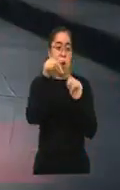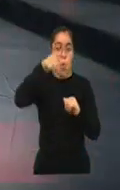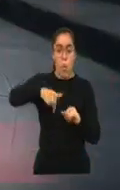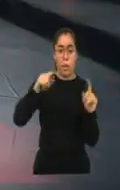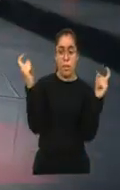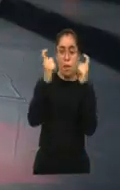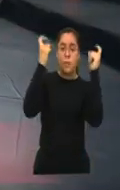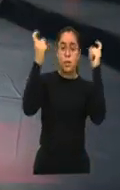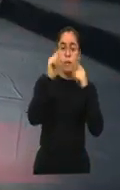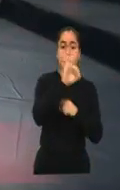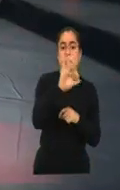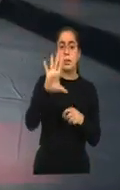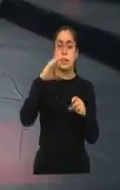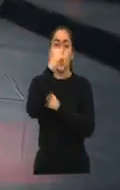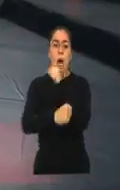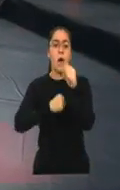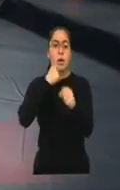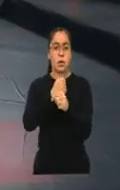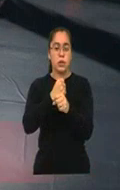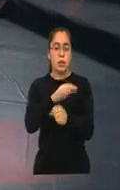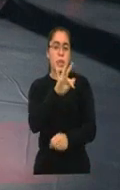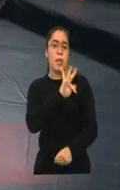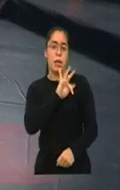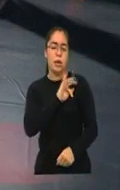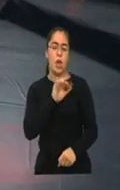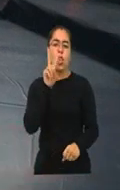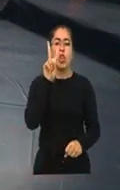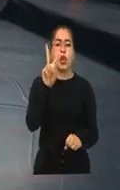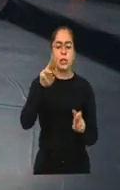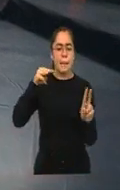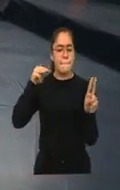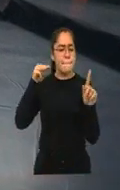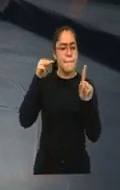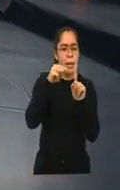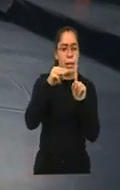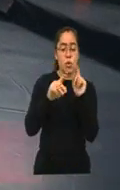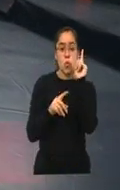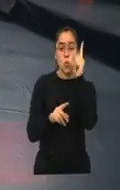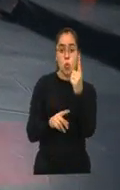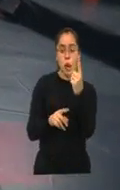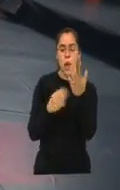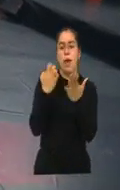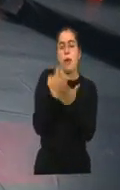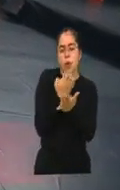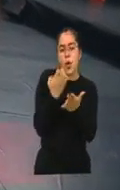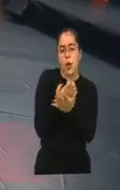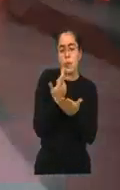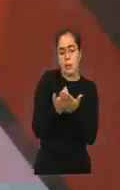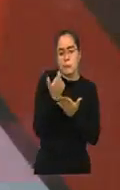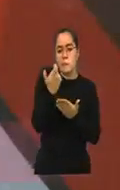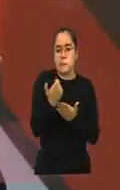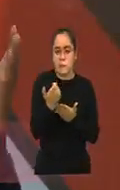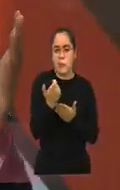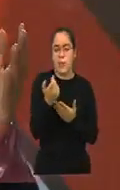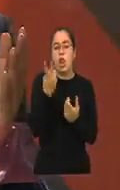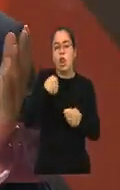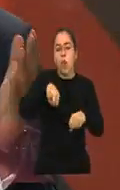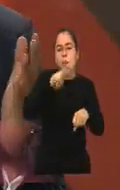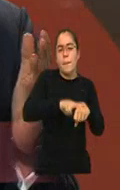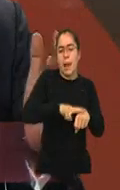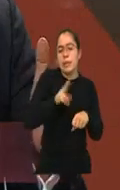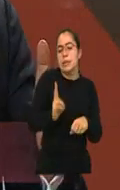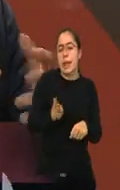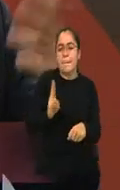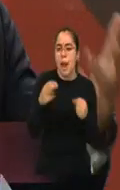años de la Teletón tenemos dos metas? Una meta económica, que es la que normalmente hemos tenido, que es